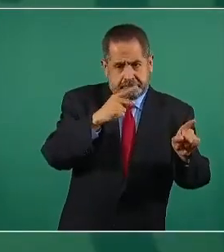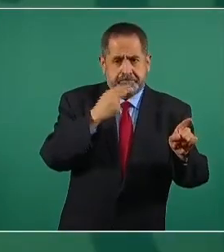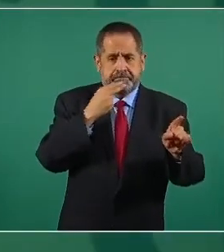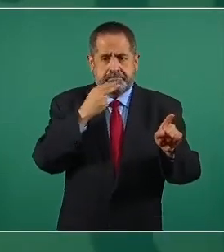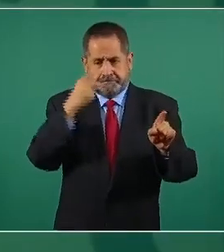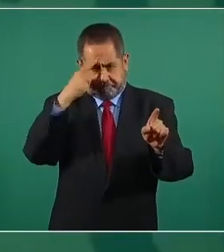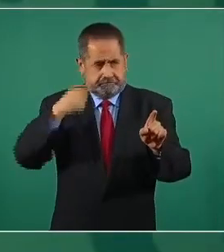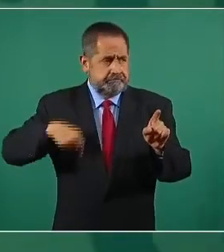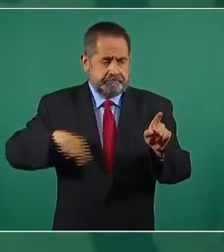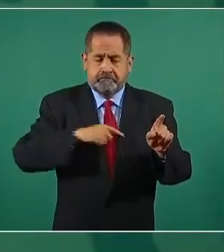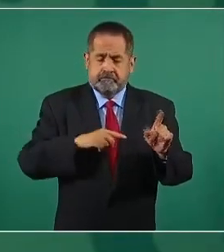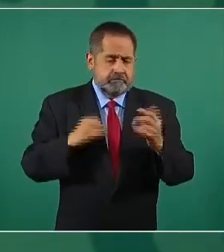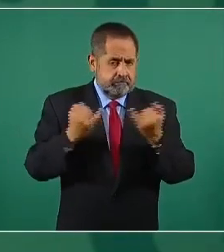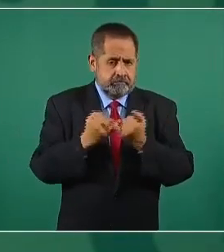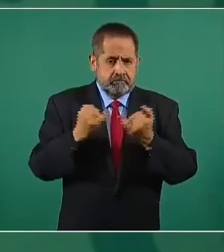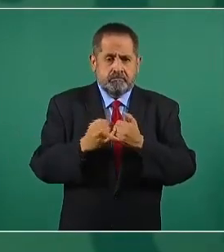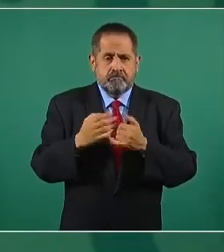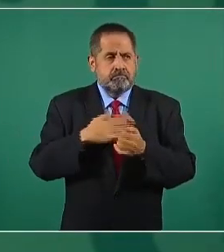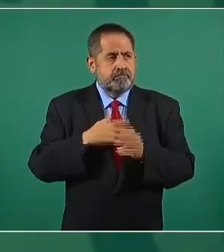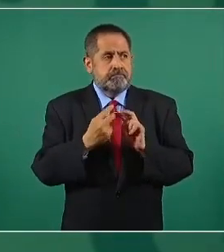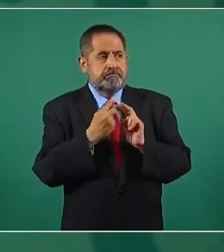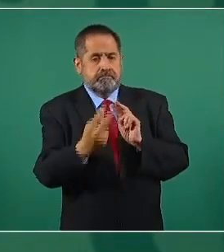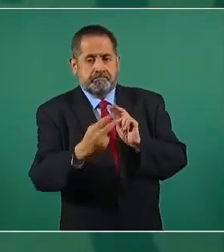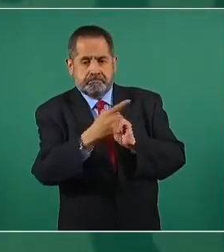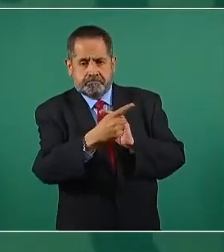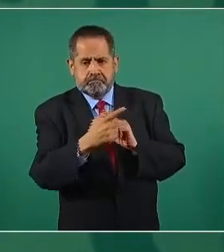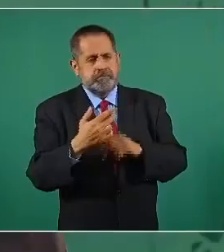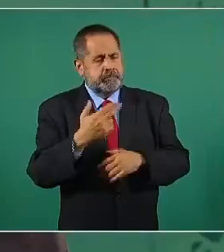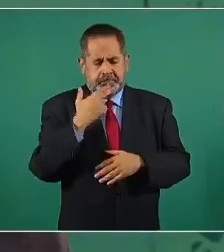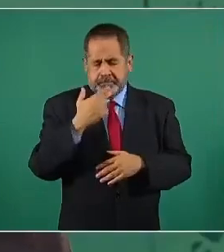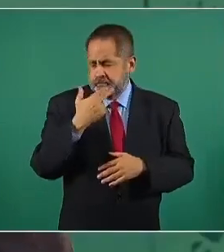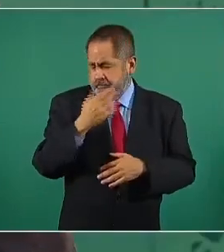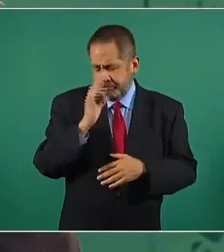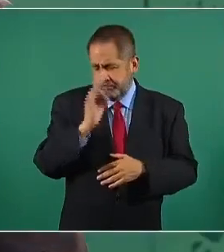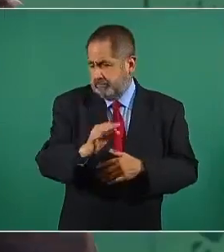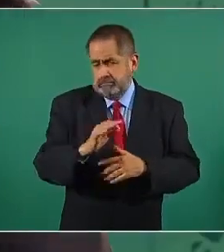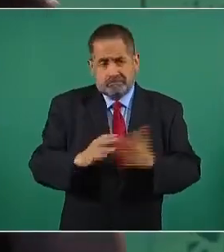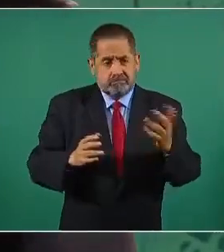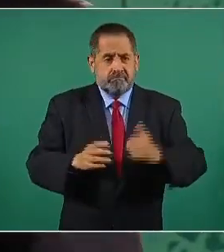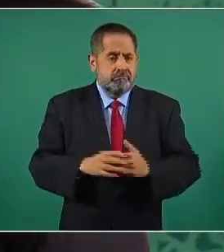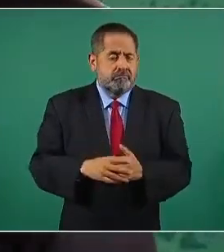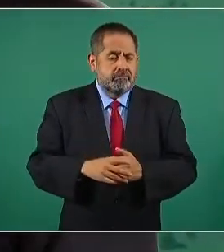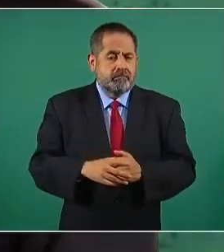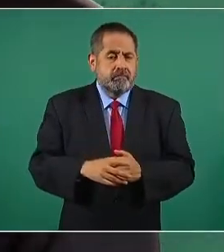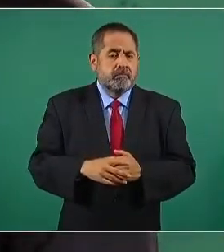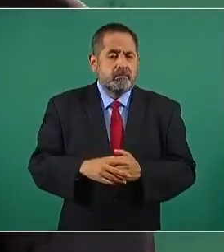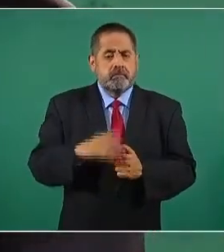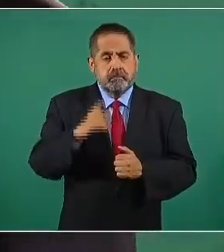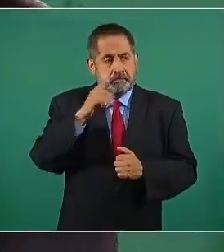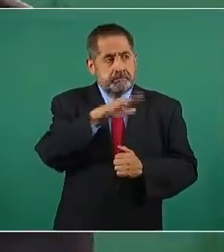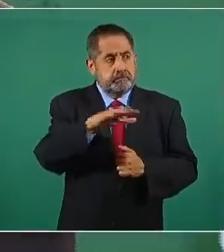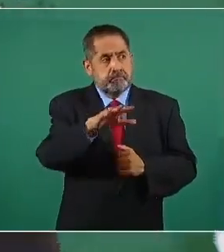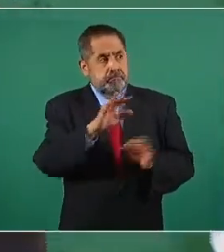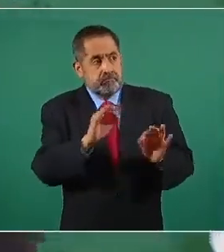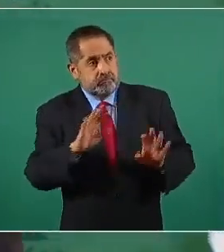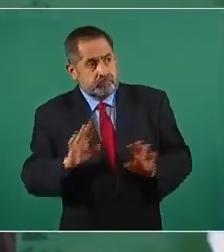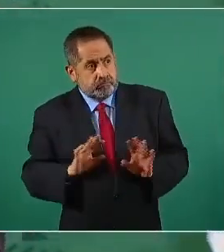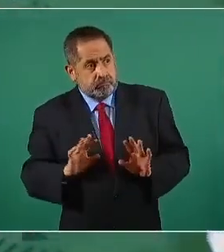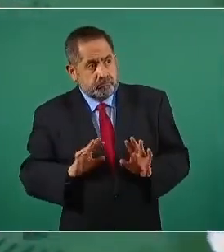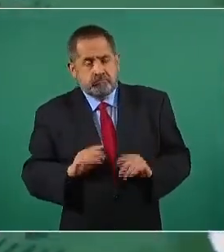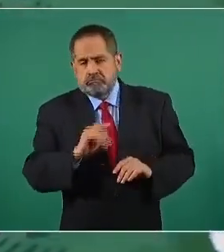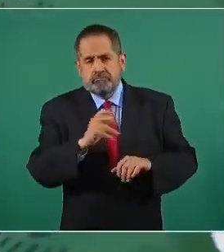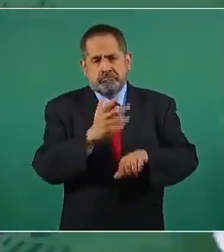conveniente para nuestros vecinos, para el pueblo y el gobierno